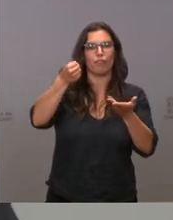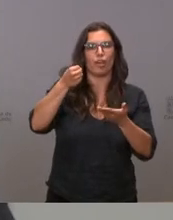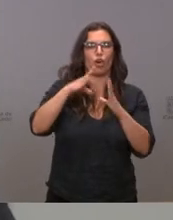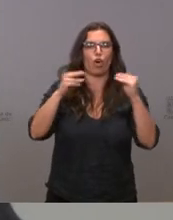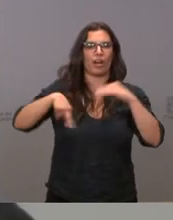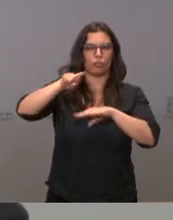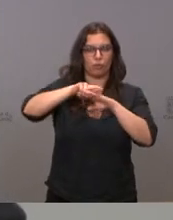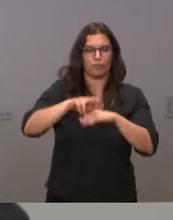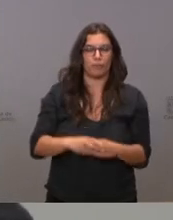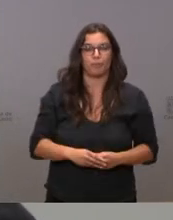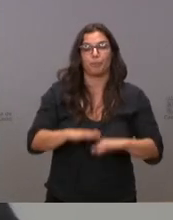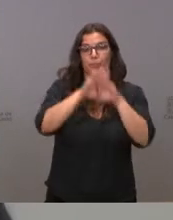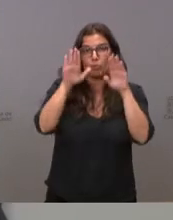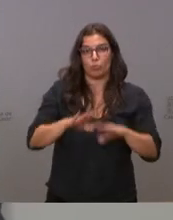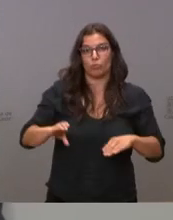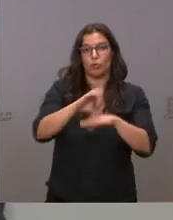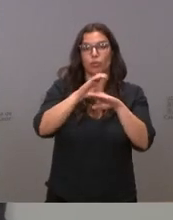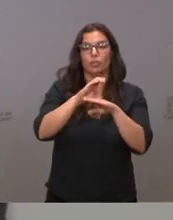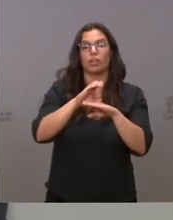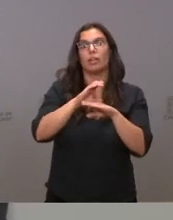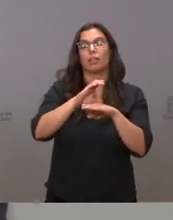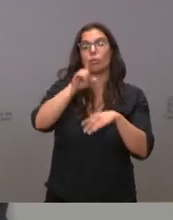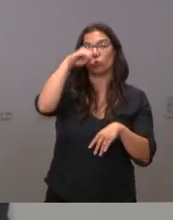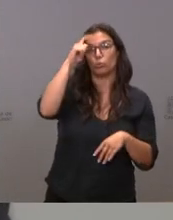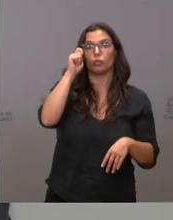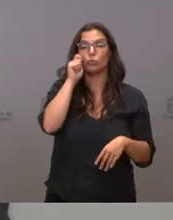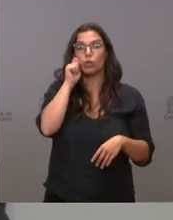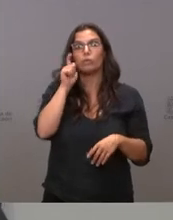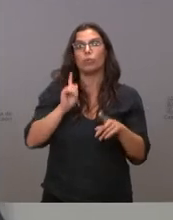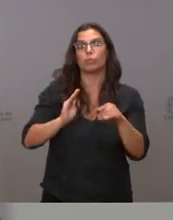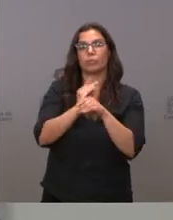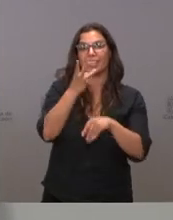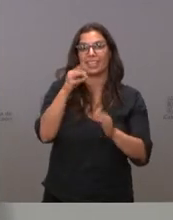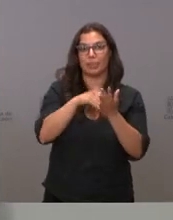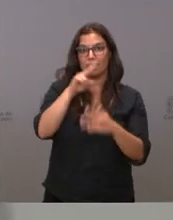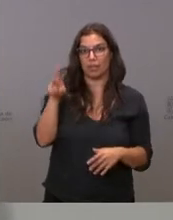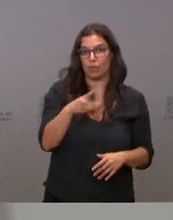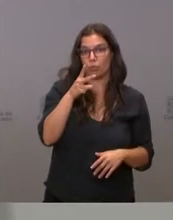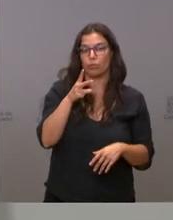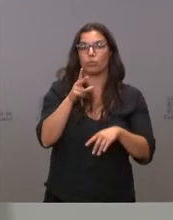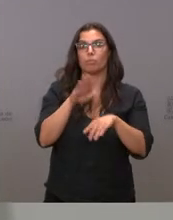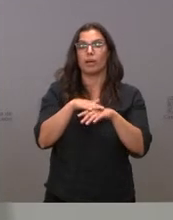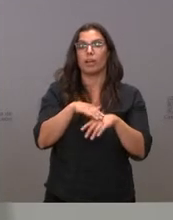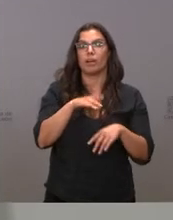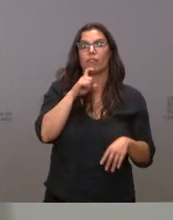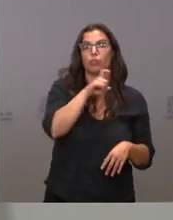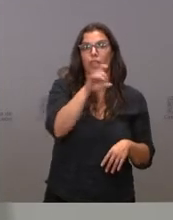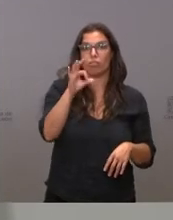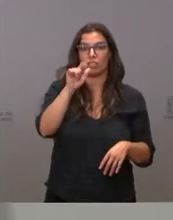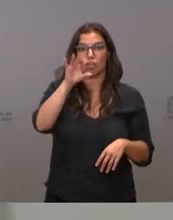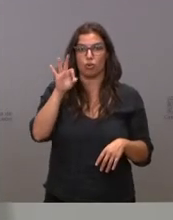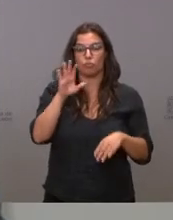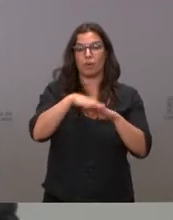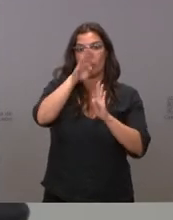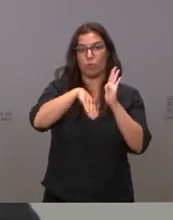por último, la Consejería de Cultura y Turismo destina 30.000 euros a la Fundación Silos para el desarrollo de su